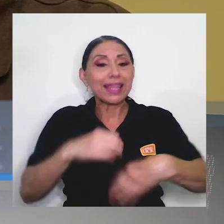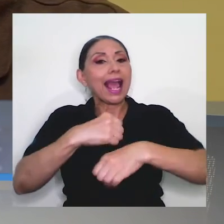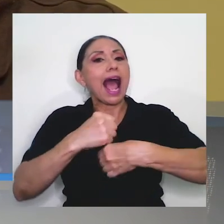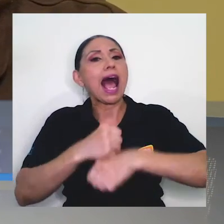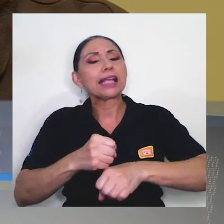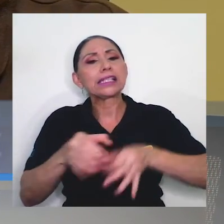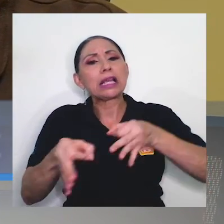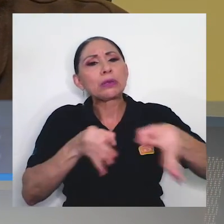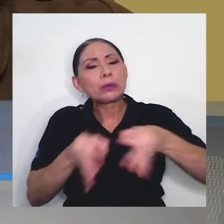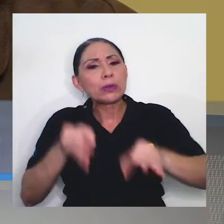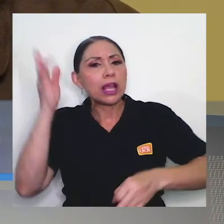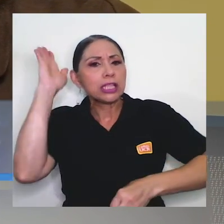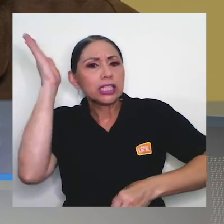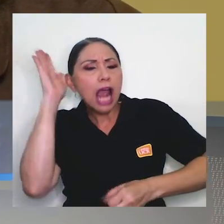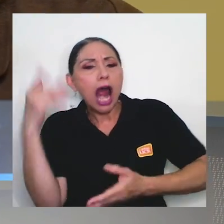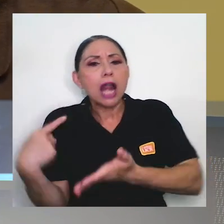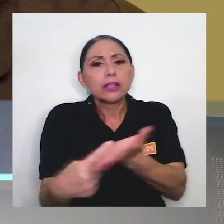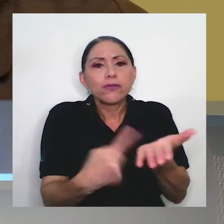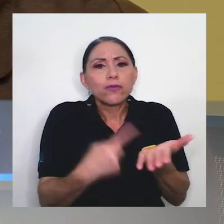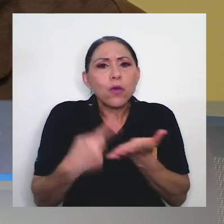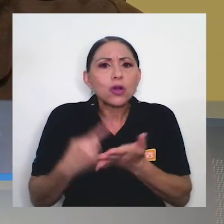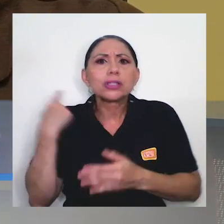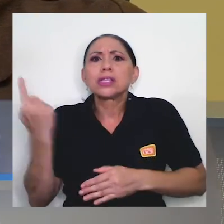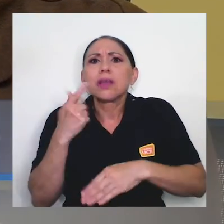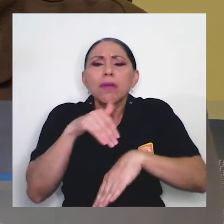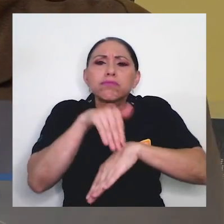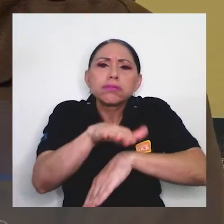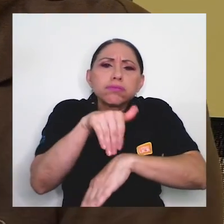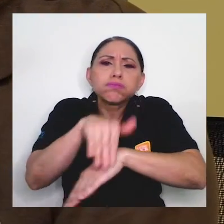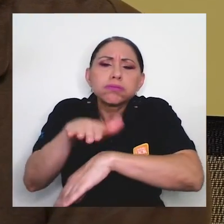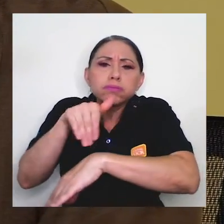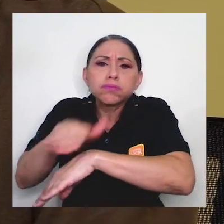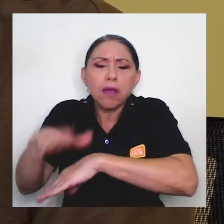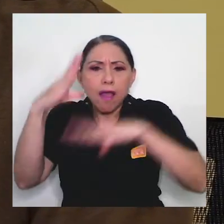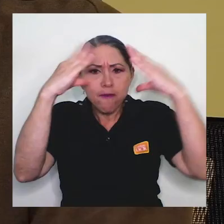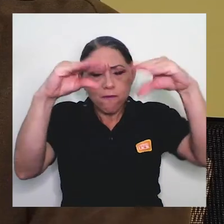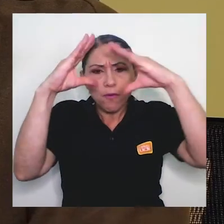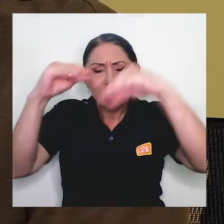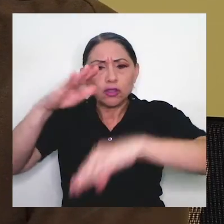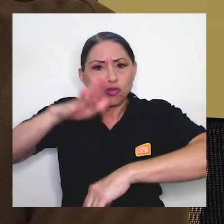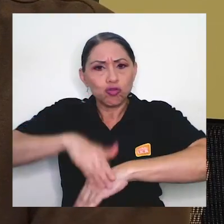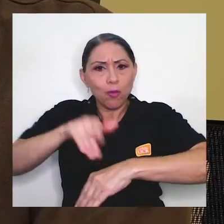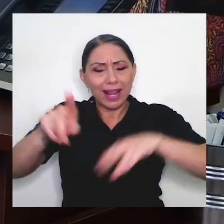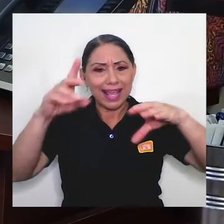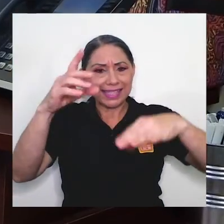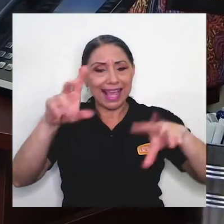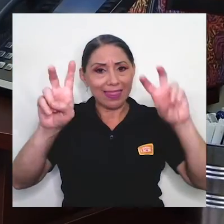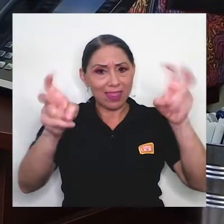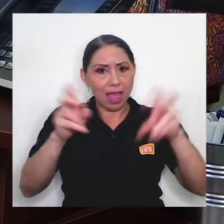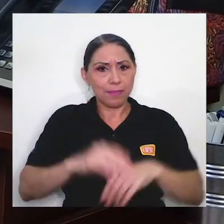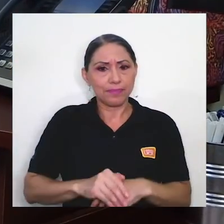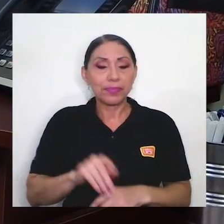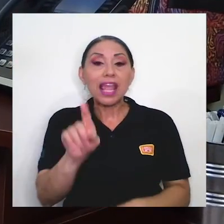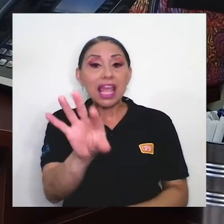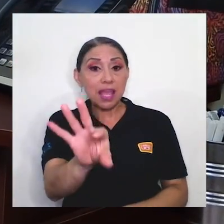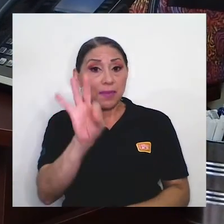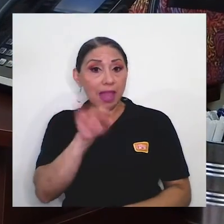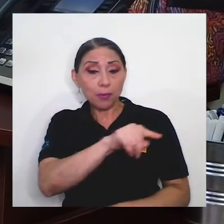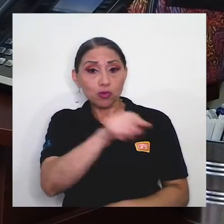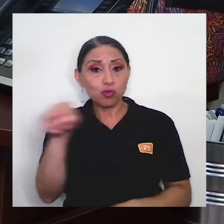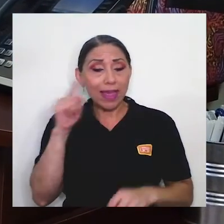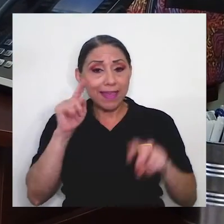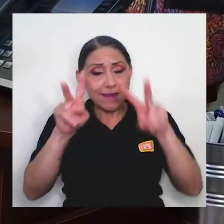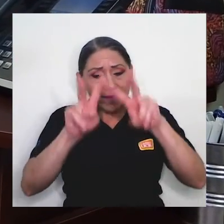charlas, foros y envía constantemente insumos sobre esta temática a sus colaboradores. Así que le invitamos a